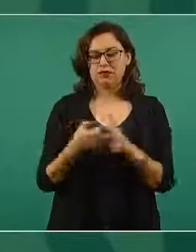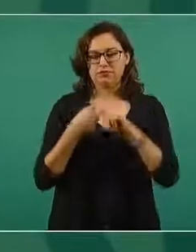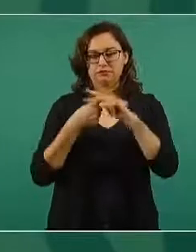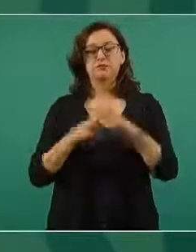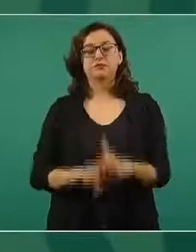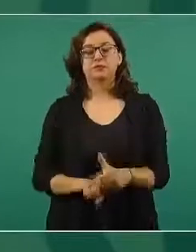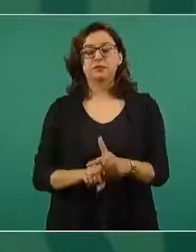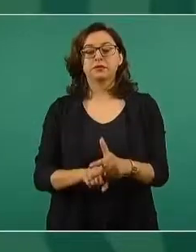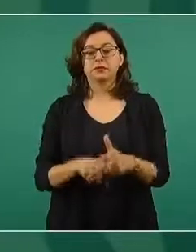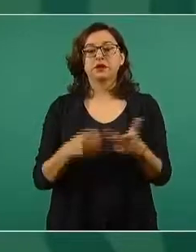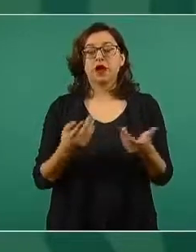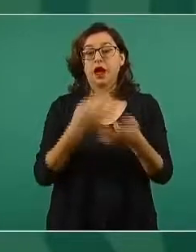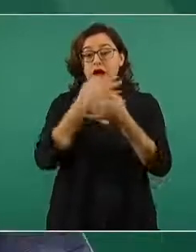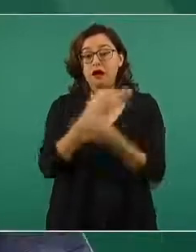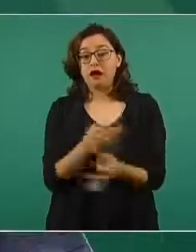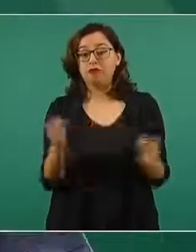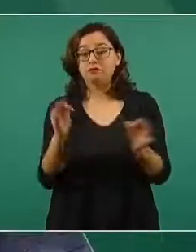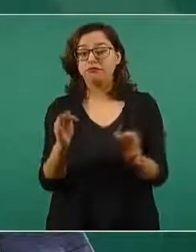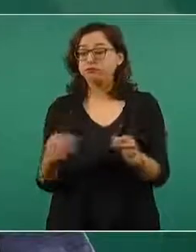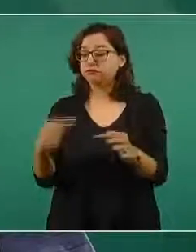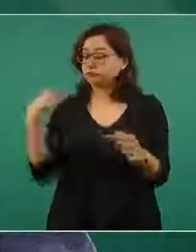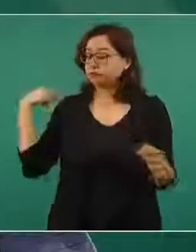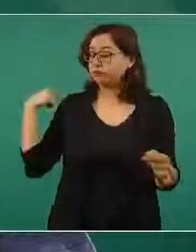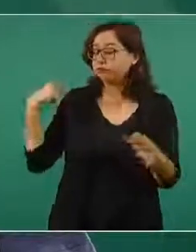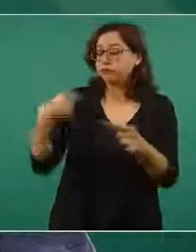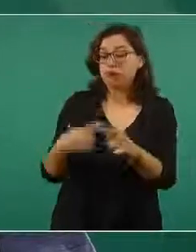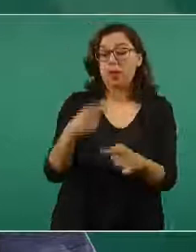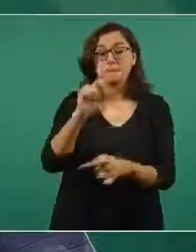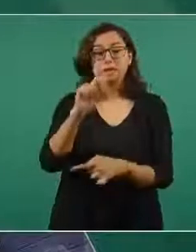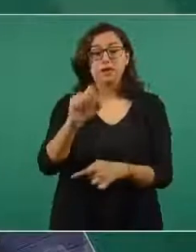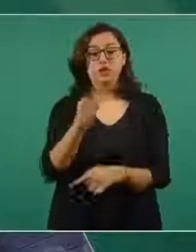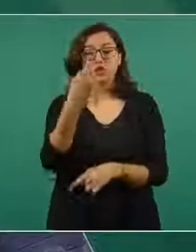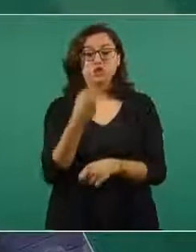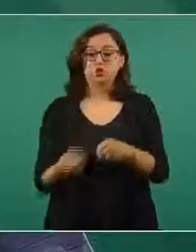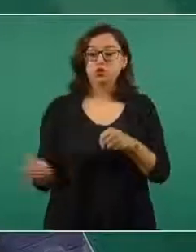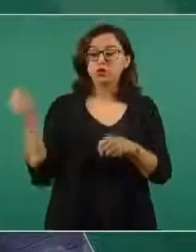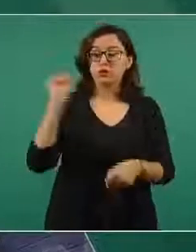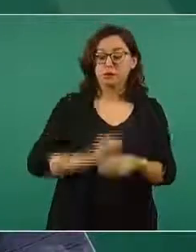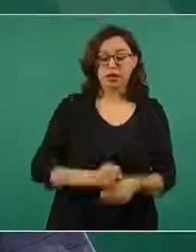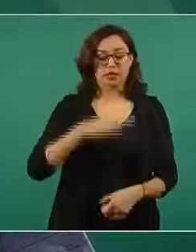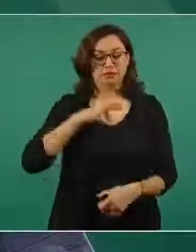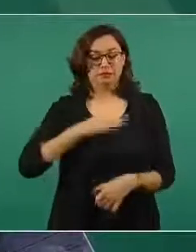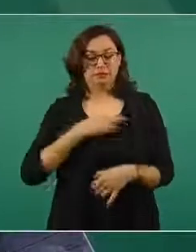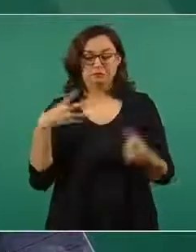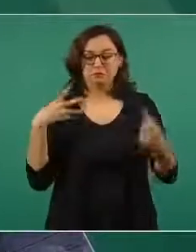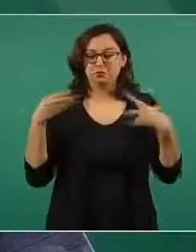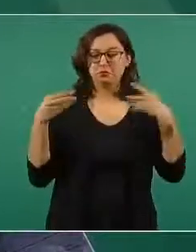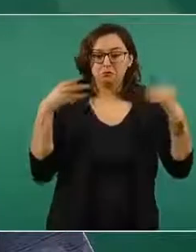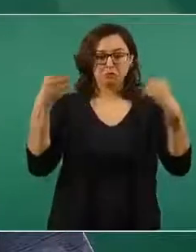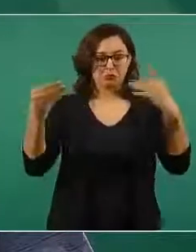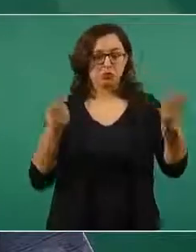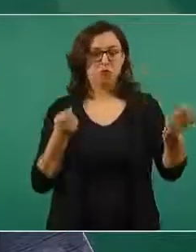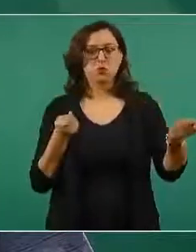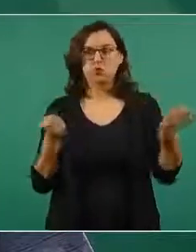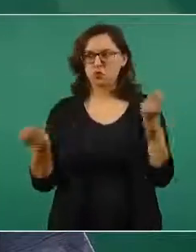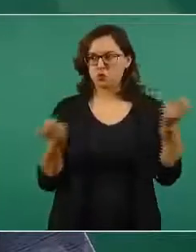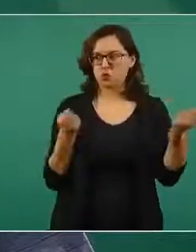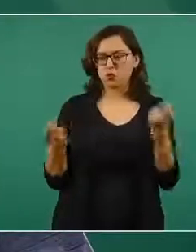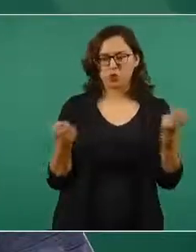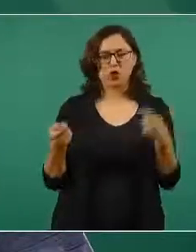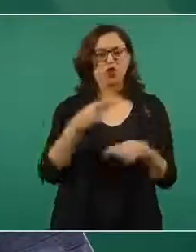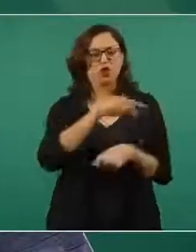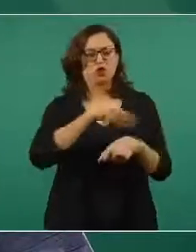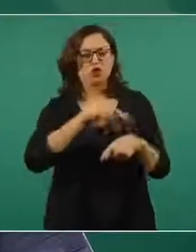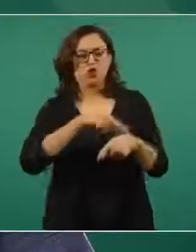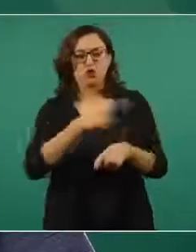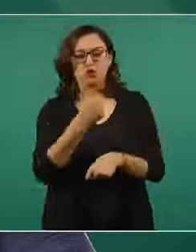la estabilidad de la actividad de la pandemia y el doctor Hugo López-Gatell mostrará en qué se sustenta, en